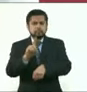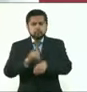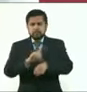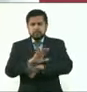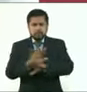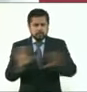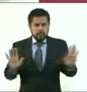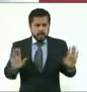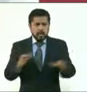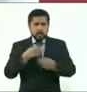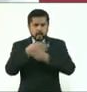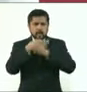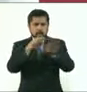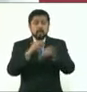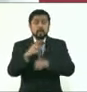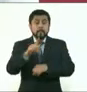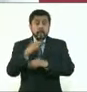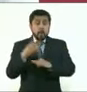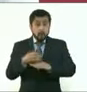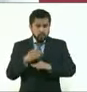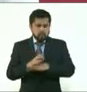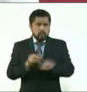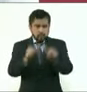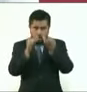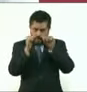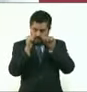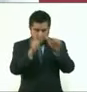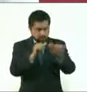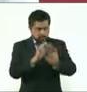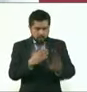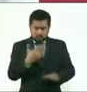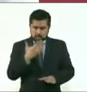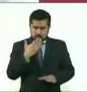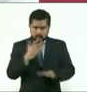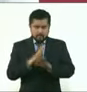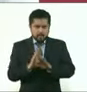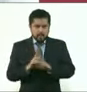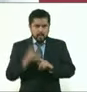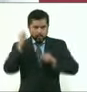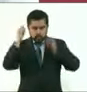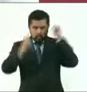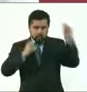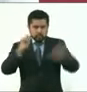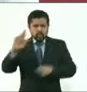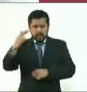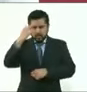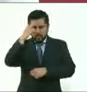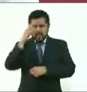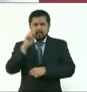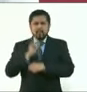Por lo pronto se sigue atendiendo el tema de turismo. Recuerden que está Gabriela Cámara como